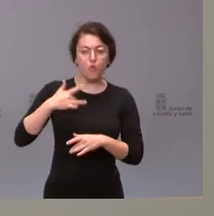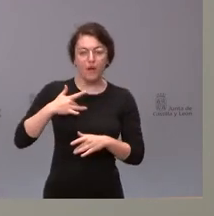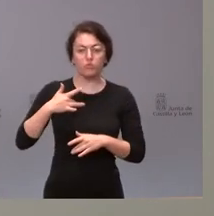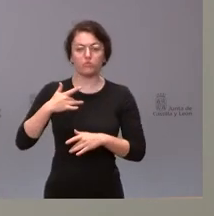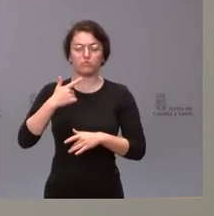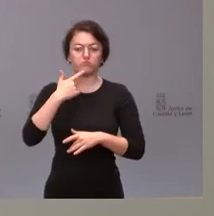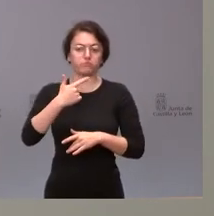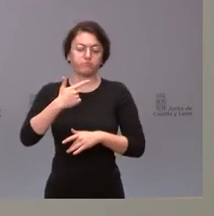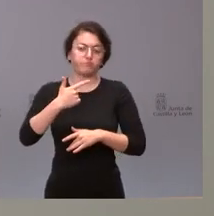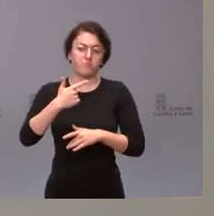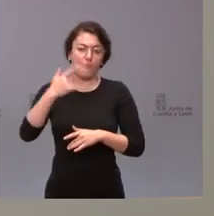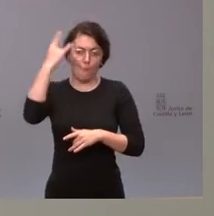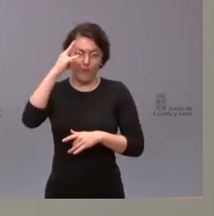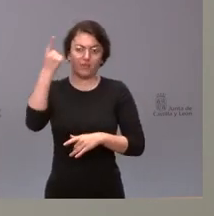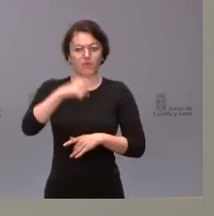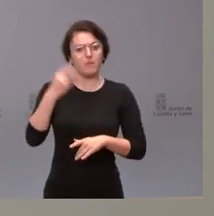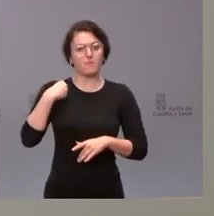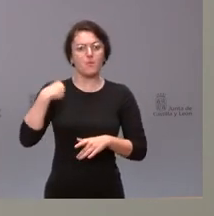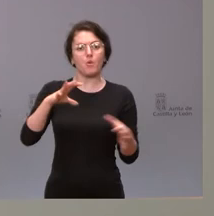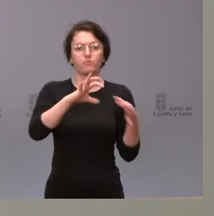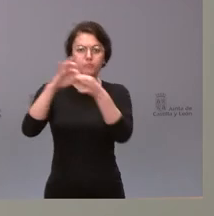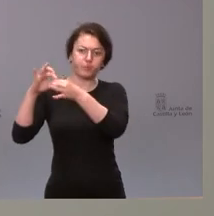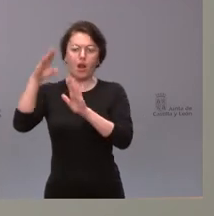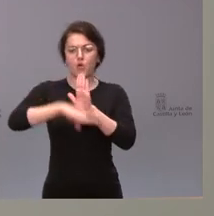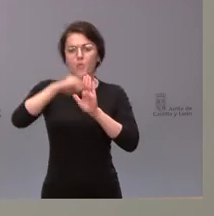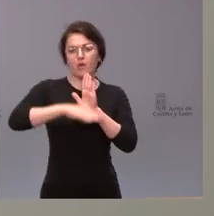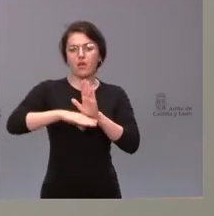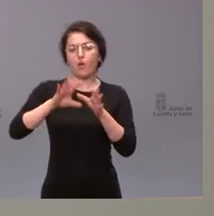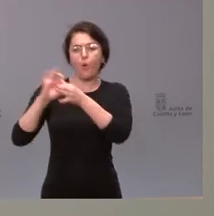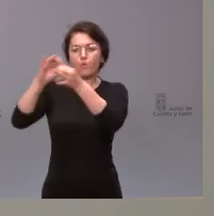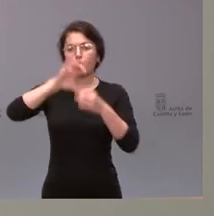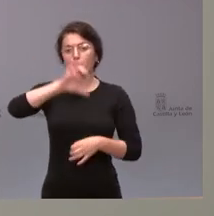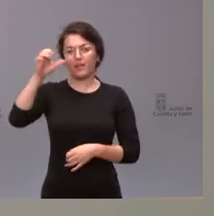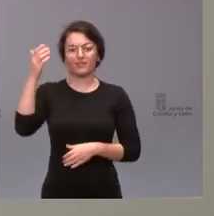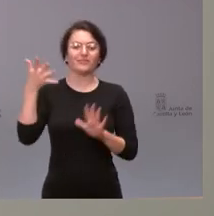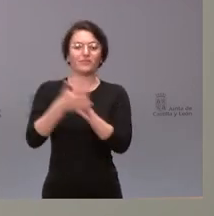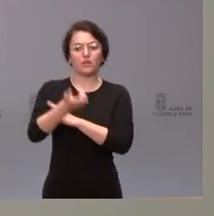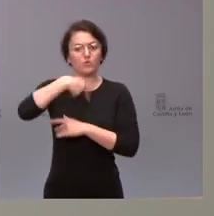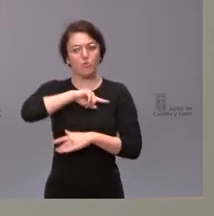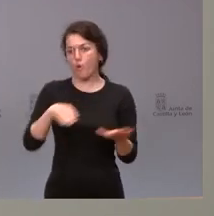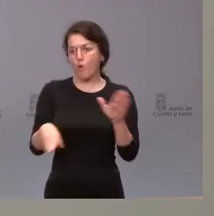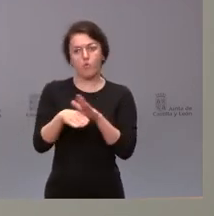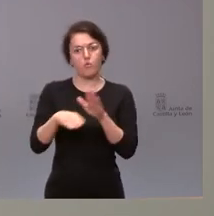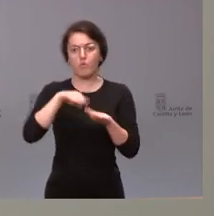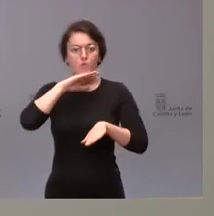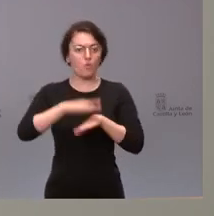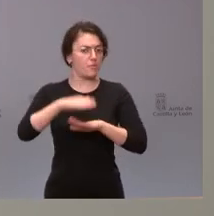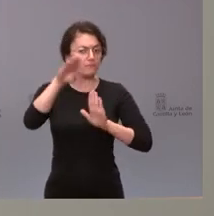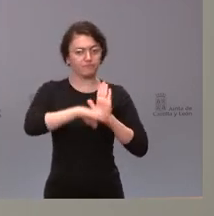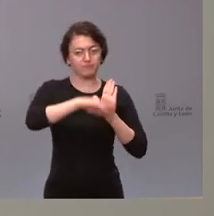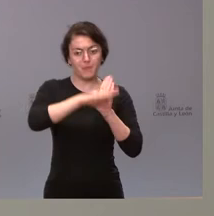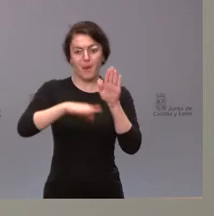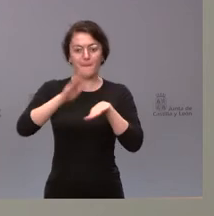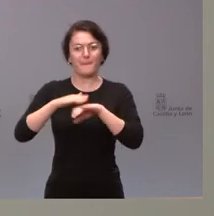garantizando el cumplimiento de la norma y seguiremos actuando sobre la base de estos criterios, siempre en defensa